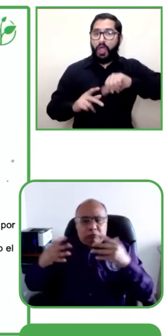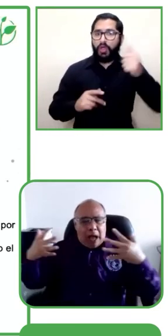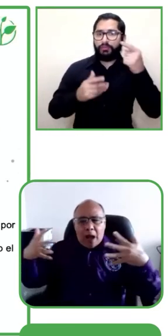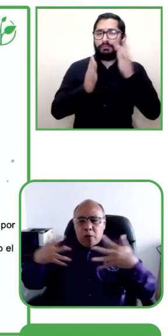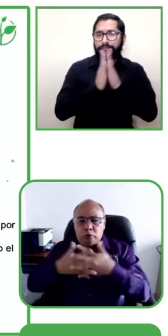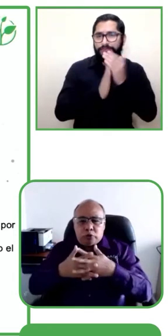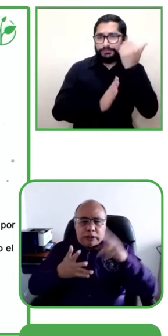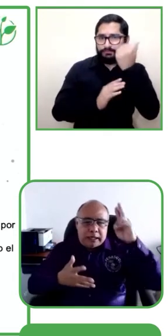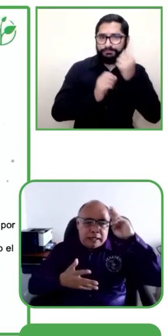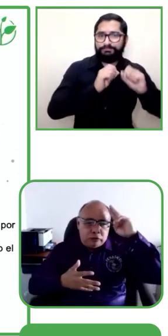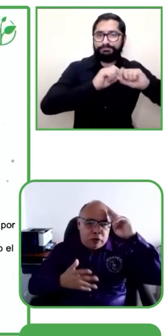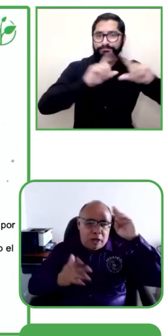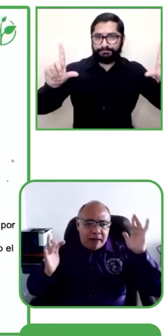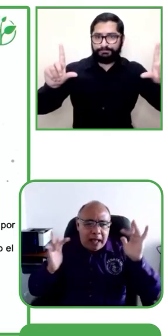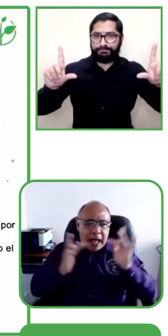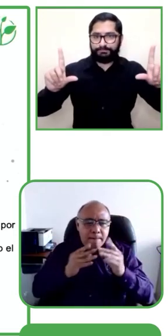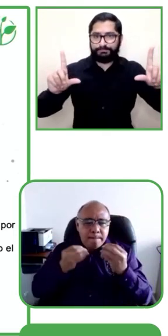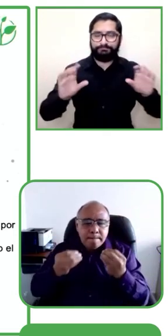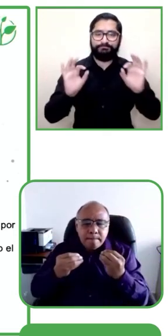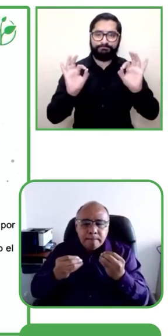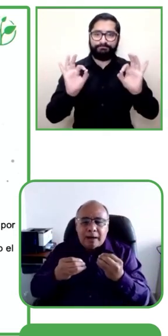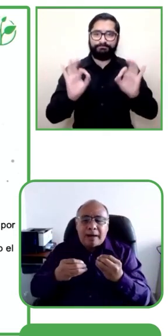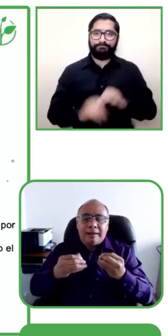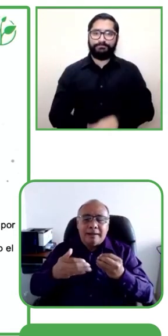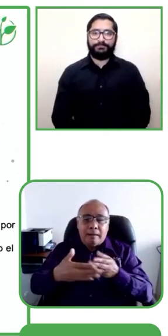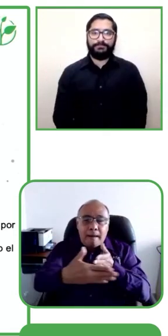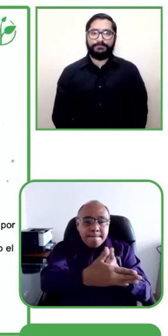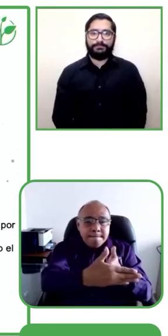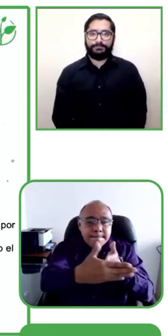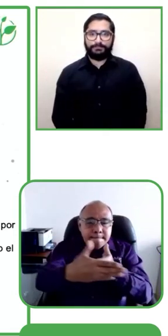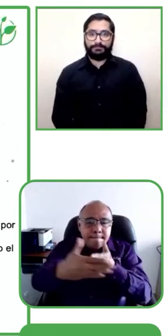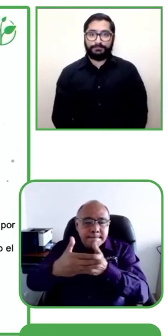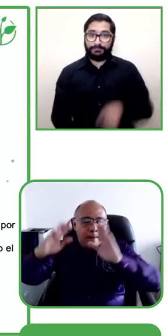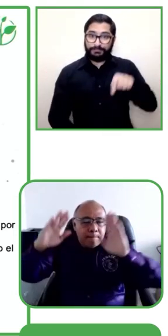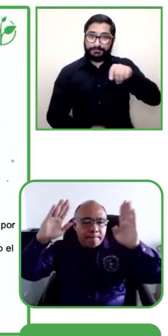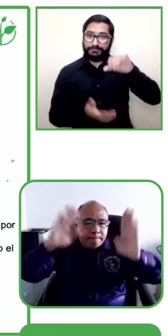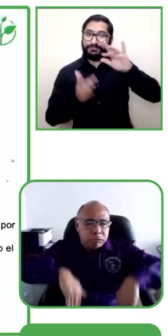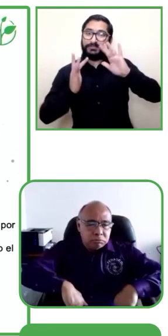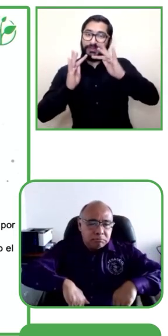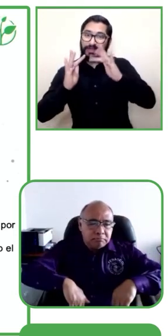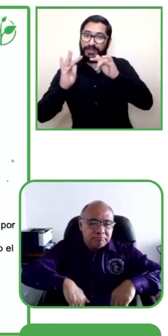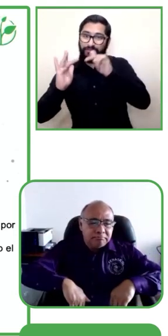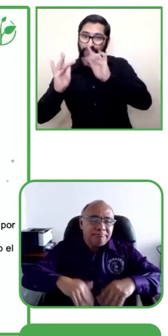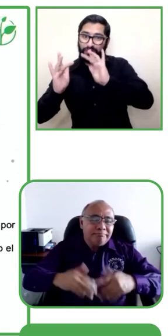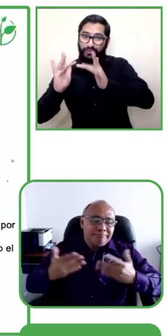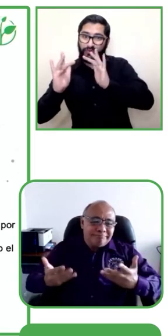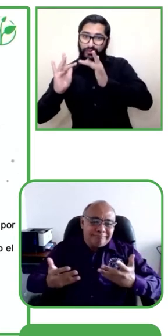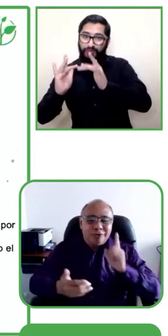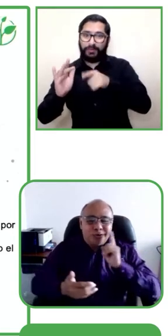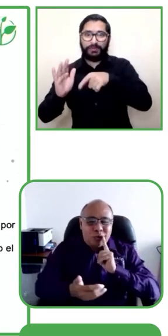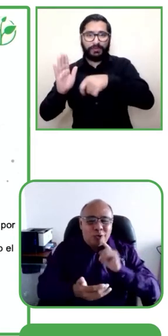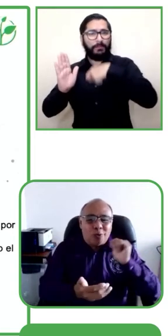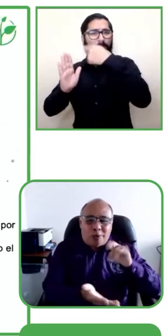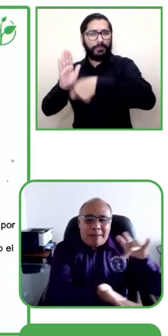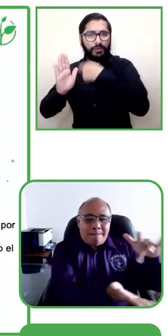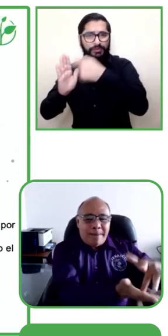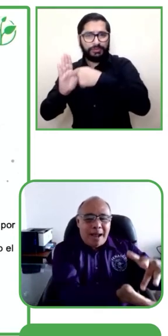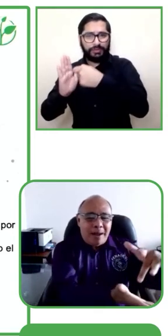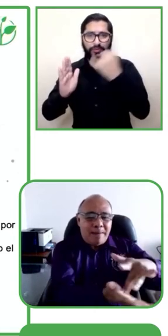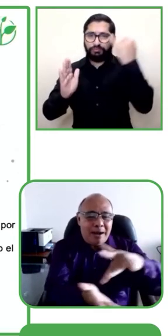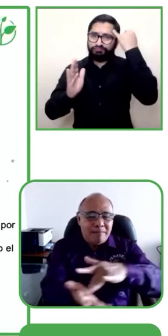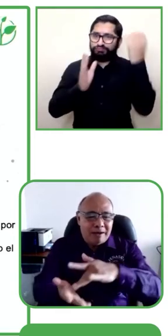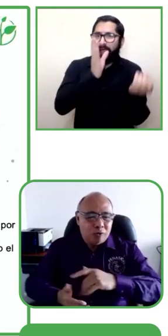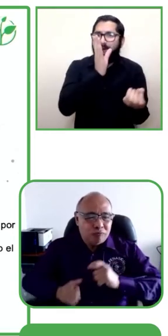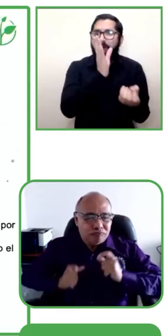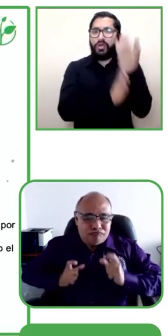Perfecto. El centro de relevo es un proyecto innovador y permite realmente y constituye un